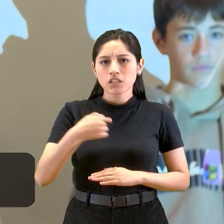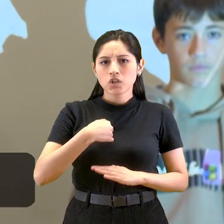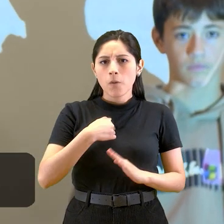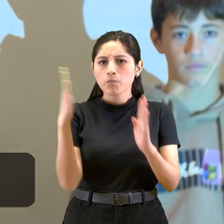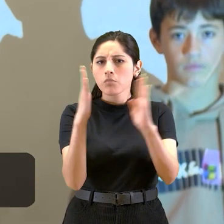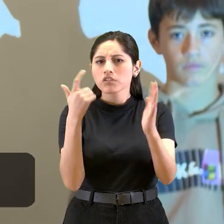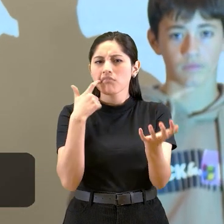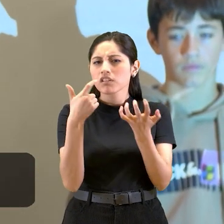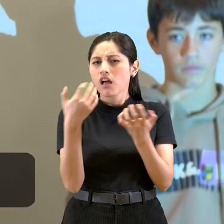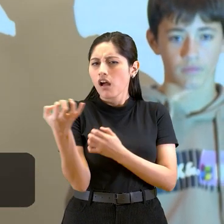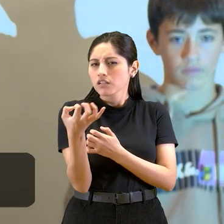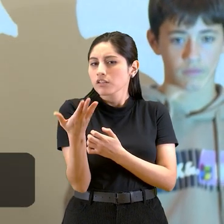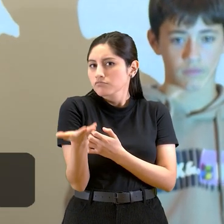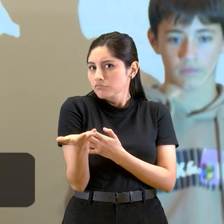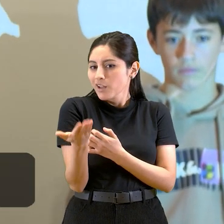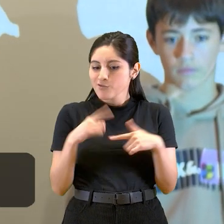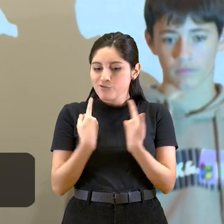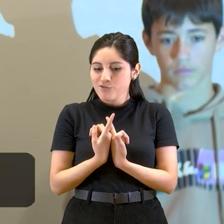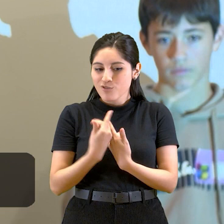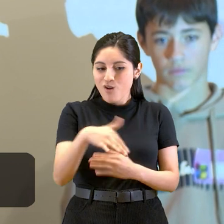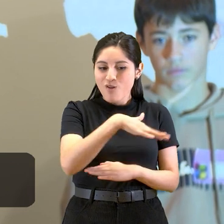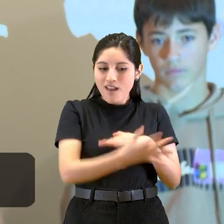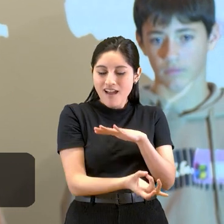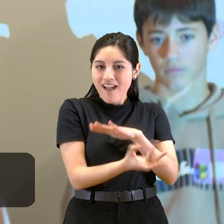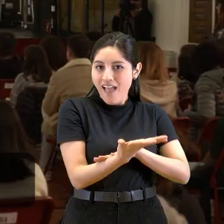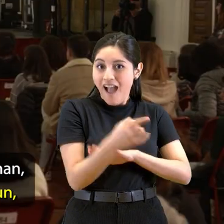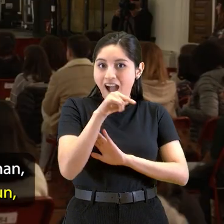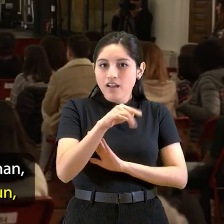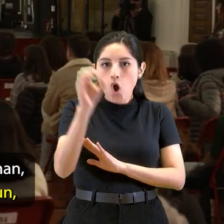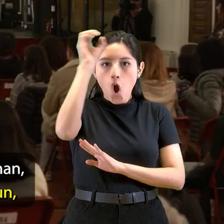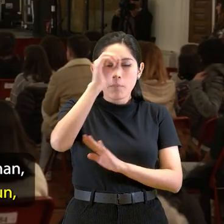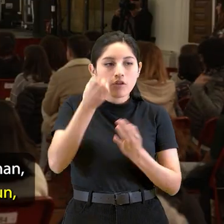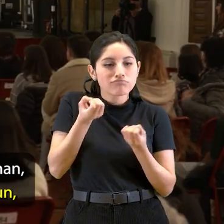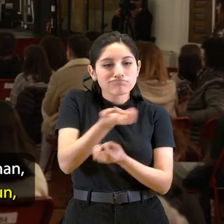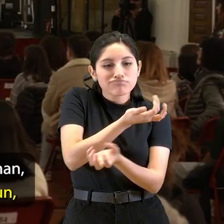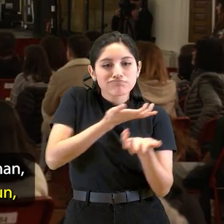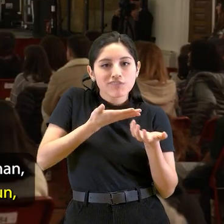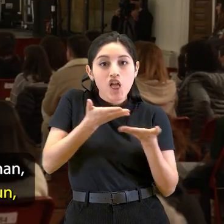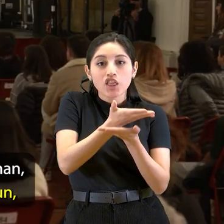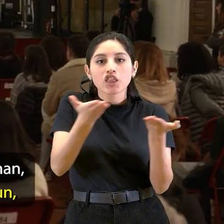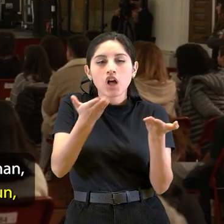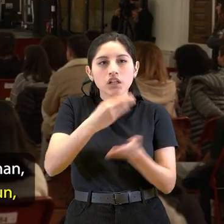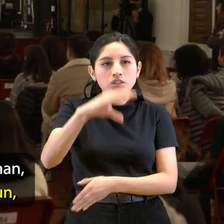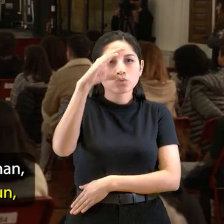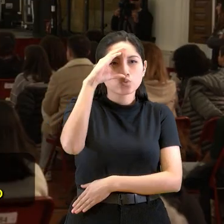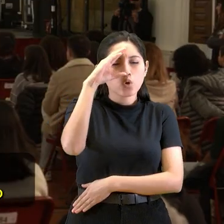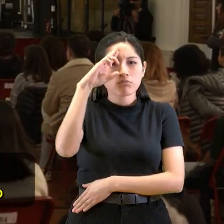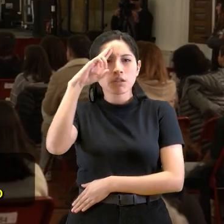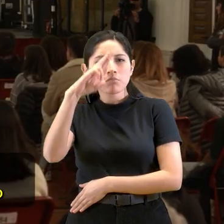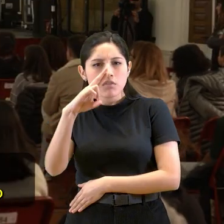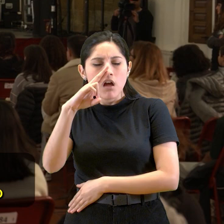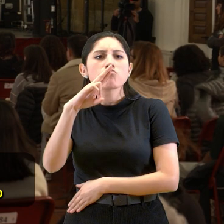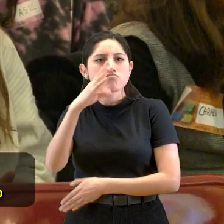¿Qué destacaría de este tiempo? Pues que hemos conseguido habilitar un espacio en el que se opina, en el que ellos se escuchan,